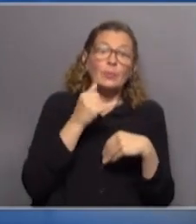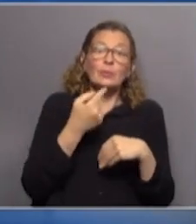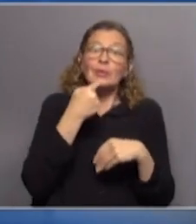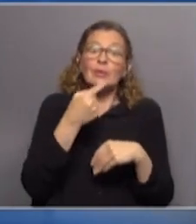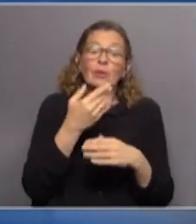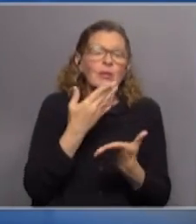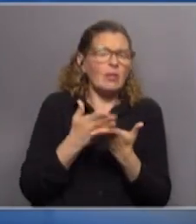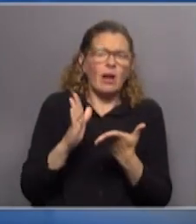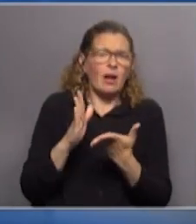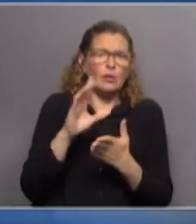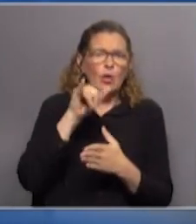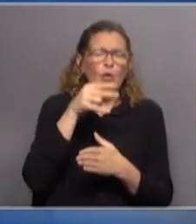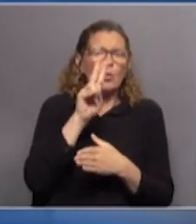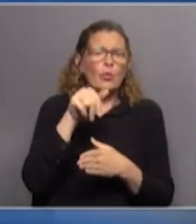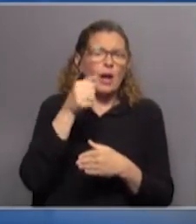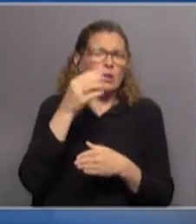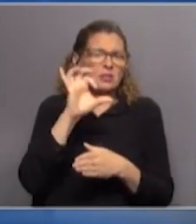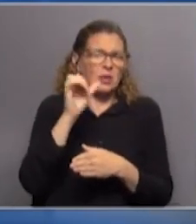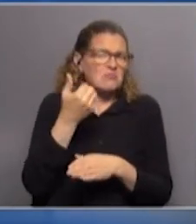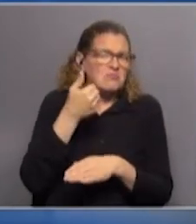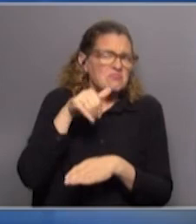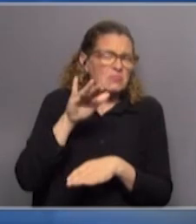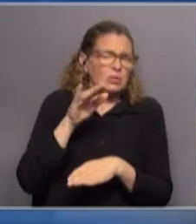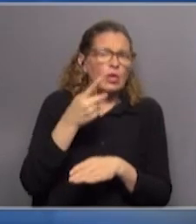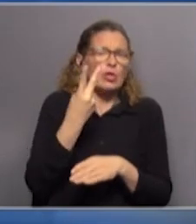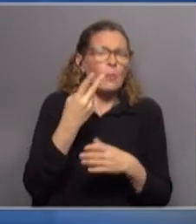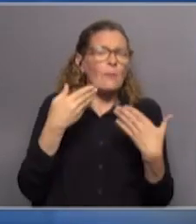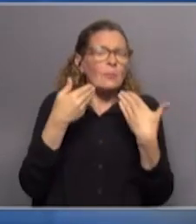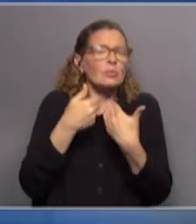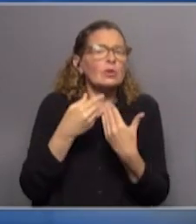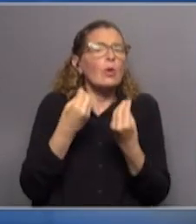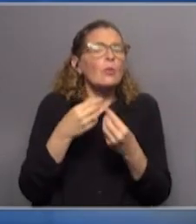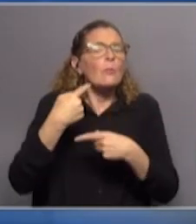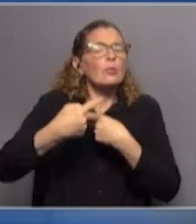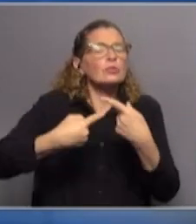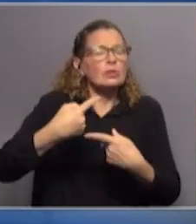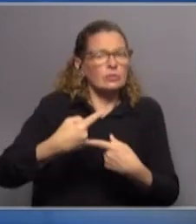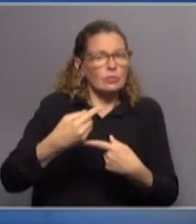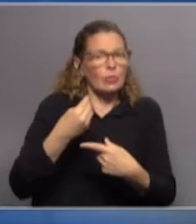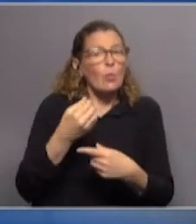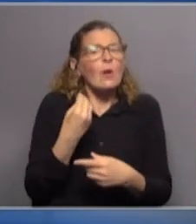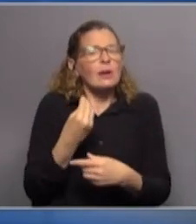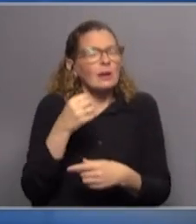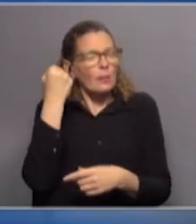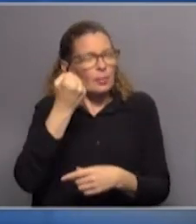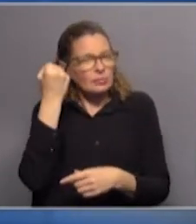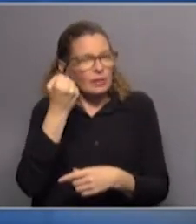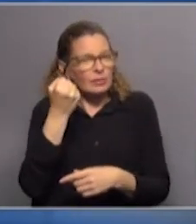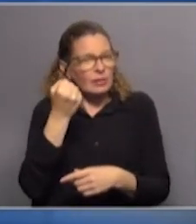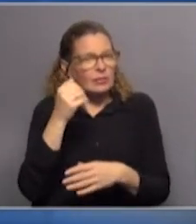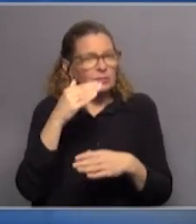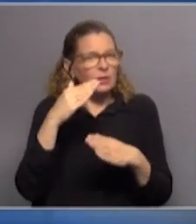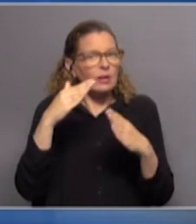que se ignoró el rol de la Junasa, que es la Junta Nacional de Salud. Dos preguntas. ¿Cómo será este proceso? ¿Y cuál es la importancia de esta